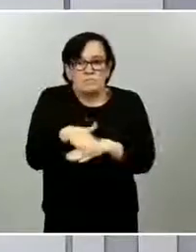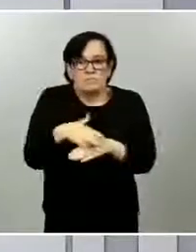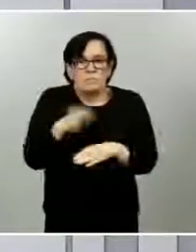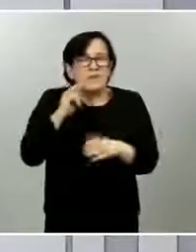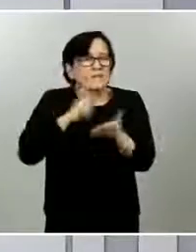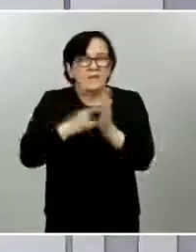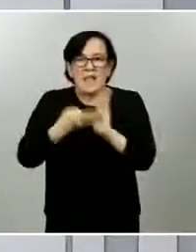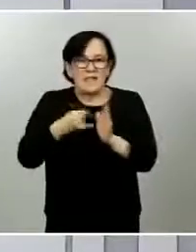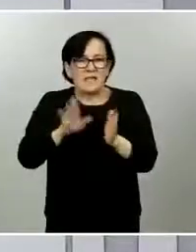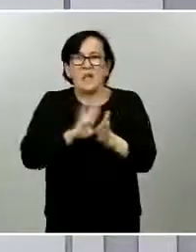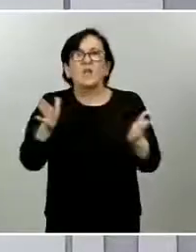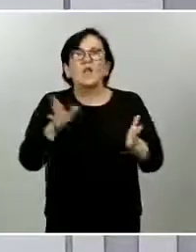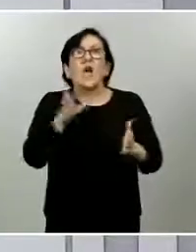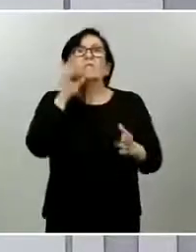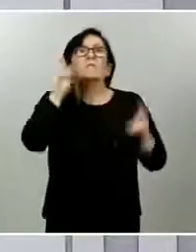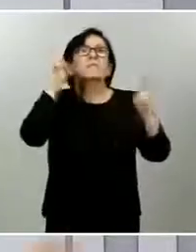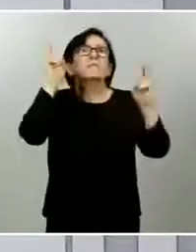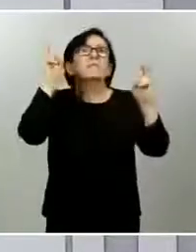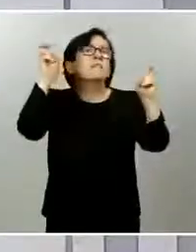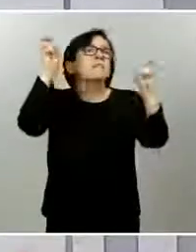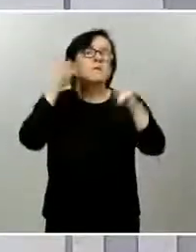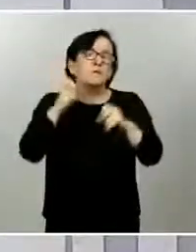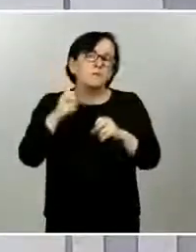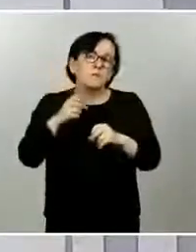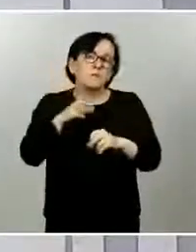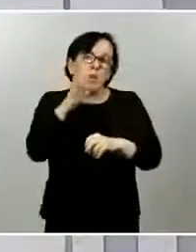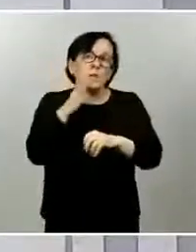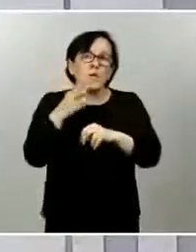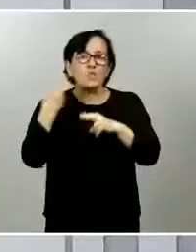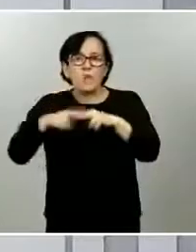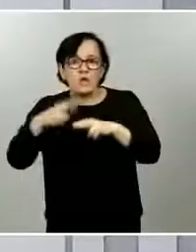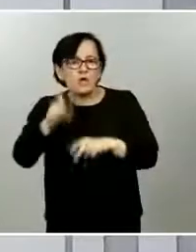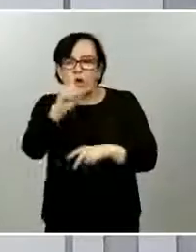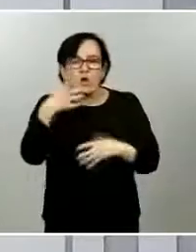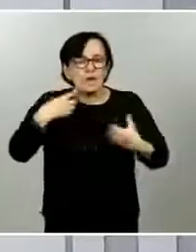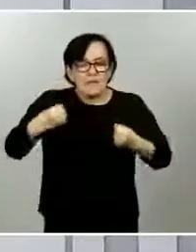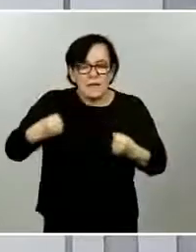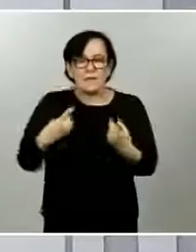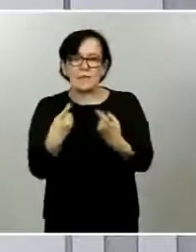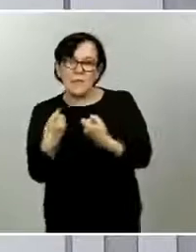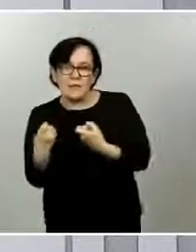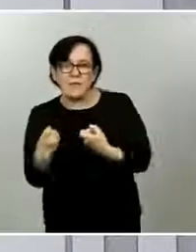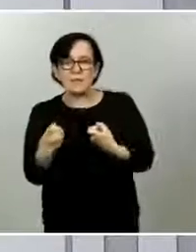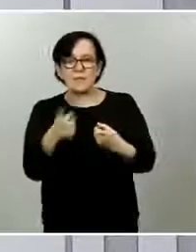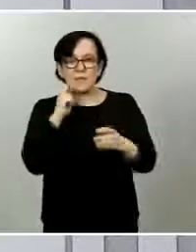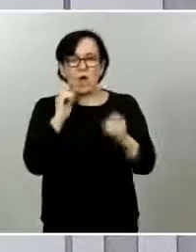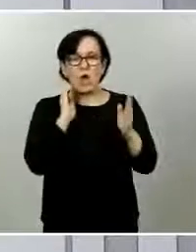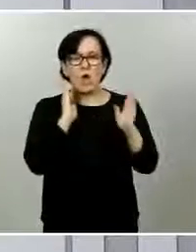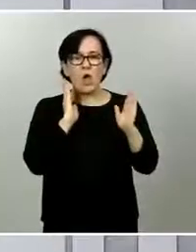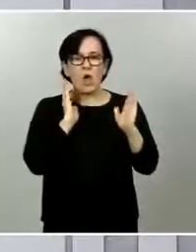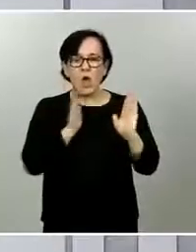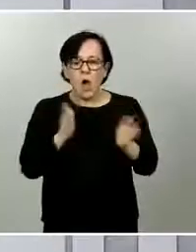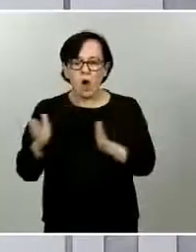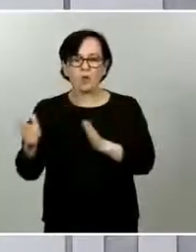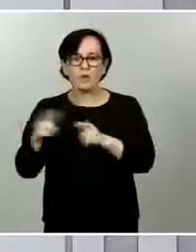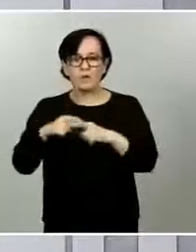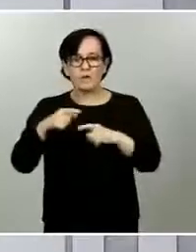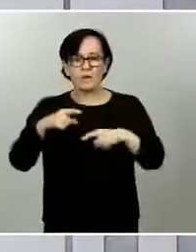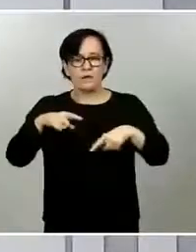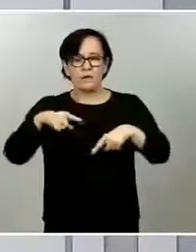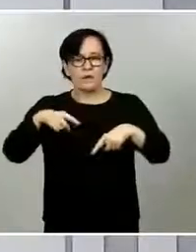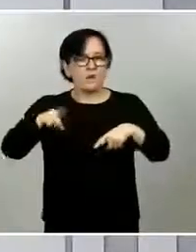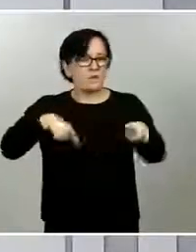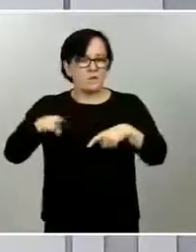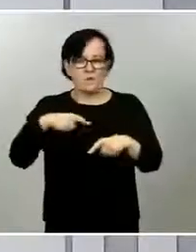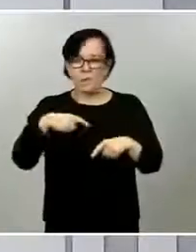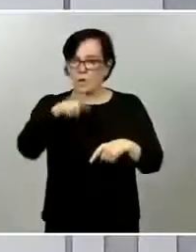leyes ordinarias por mucho que fueran orgánicas para el desarrollo de estas tareas creo que las razones son fundamentalmente técnicas no hay